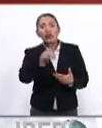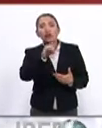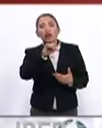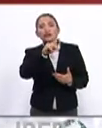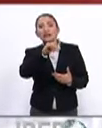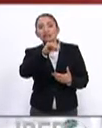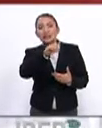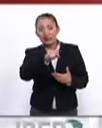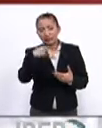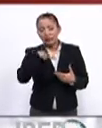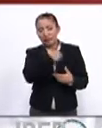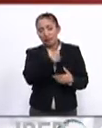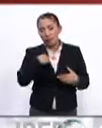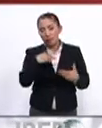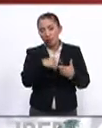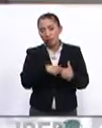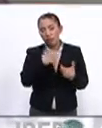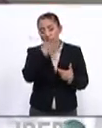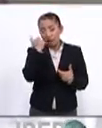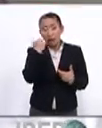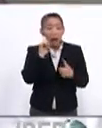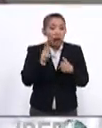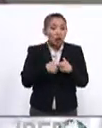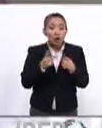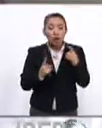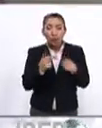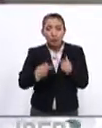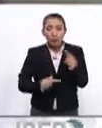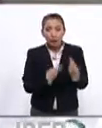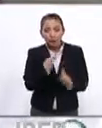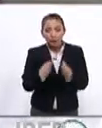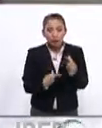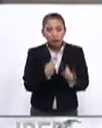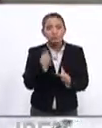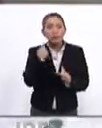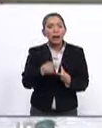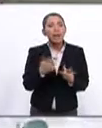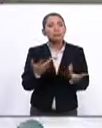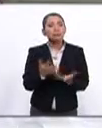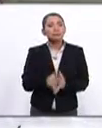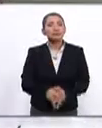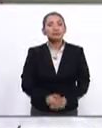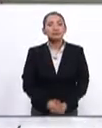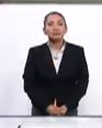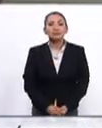y parrónicas a las que pertenecen no sé si tienen alguna pregunta allá de tuyo para realizar